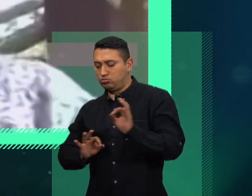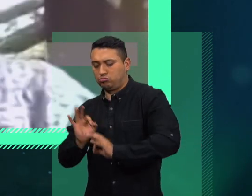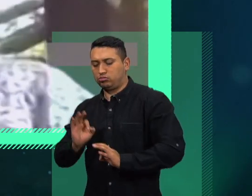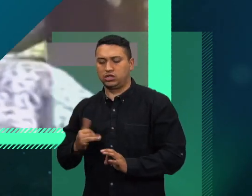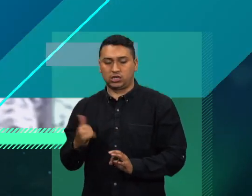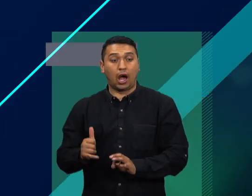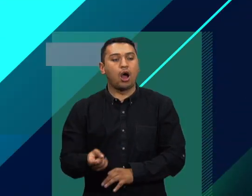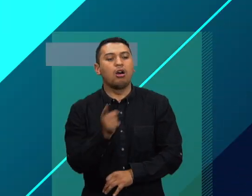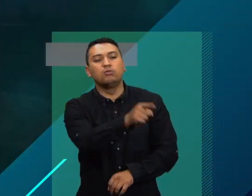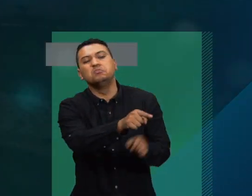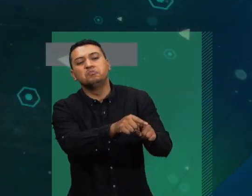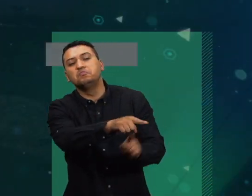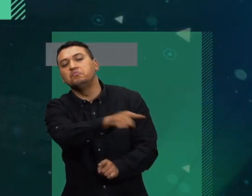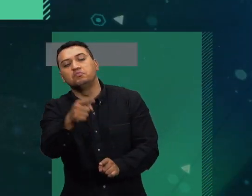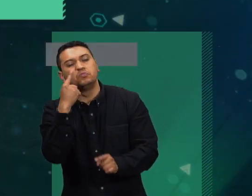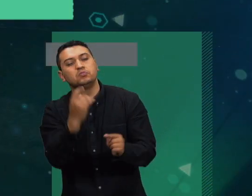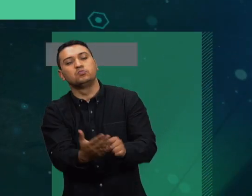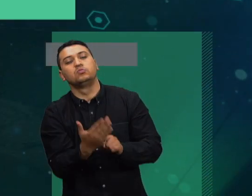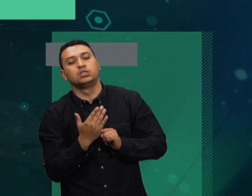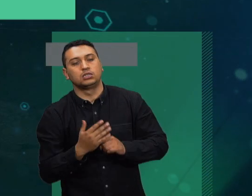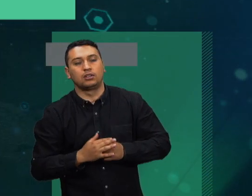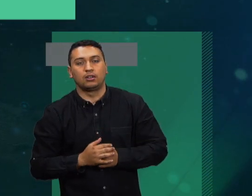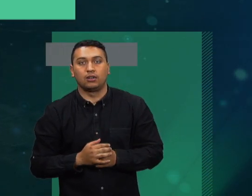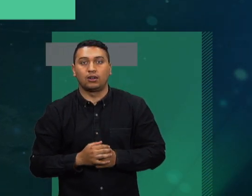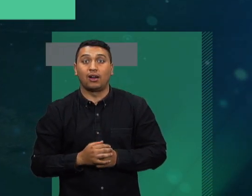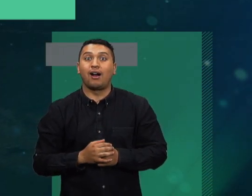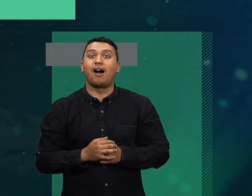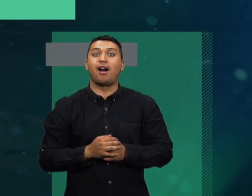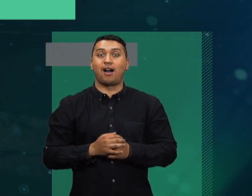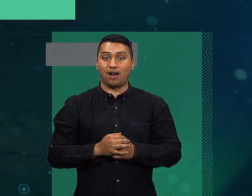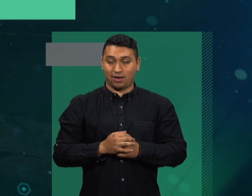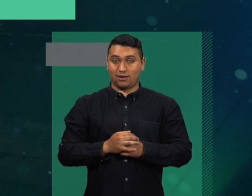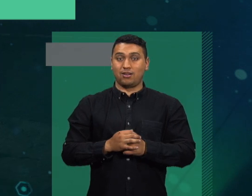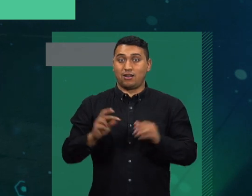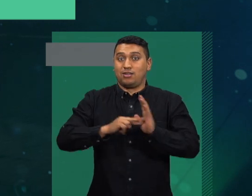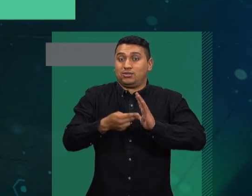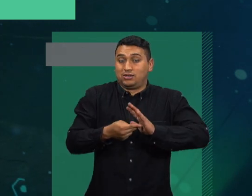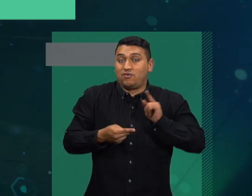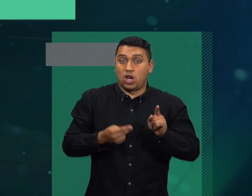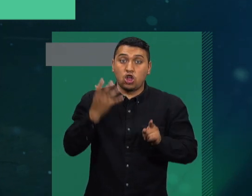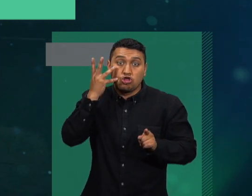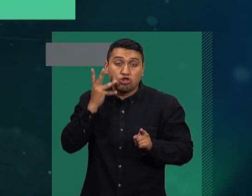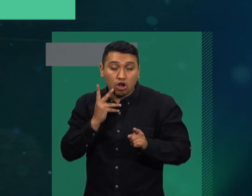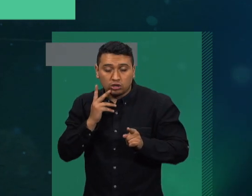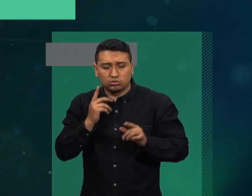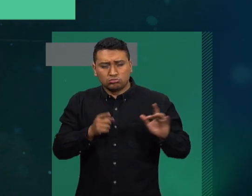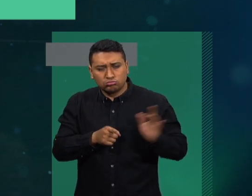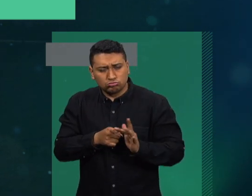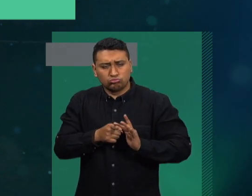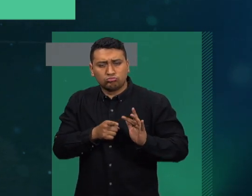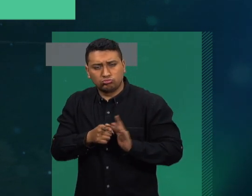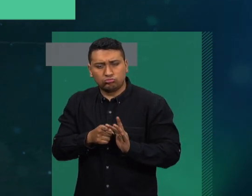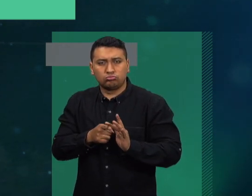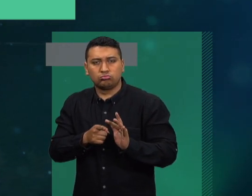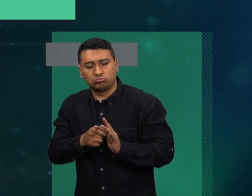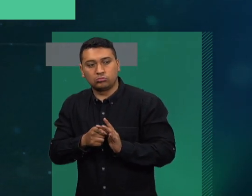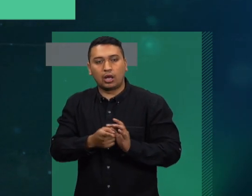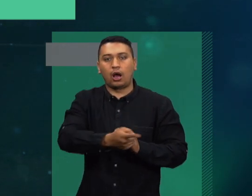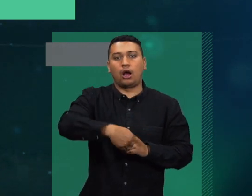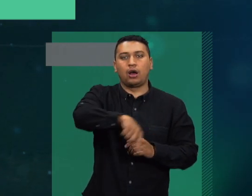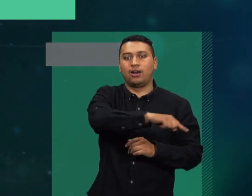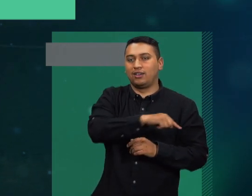pueden hacer. De tal manera que el día a día dentro del confinamiento tenga las mayores